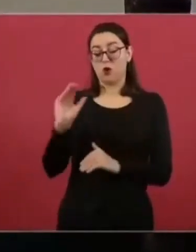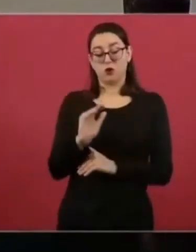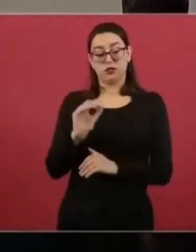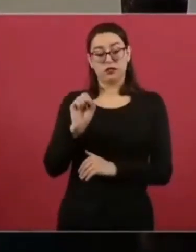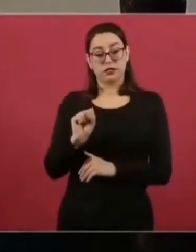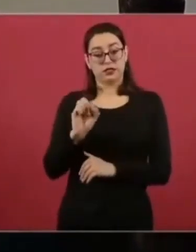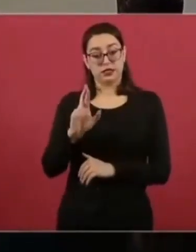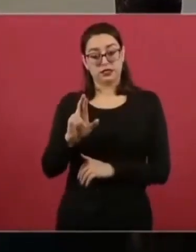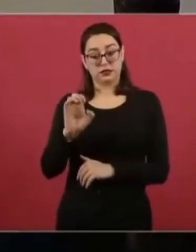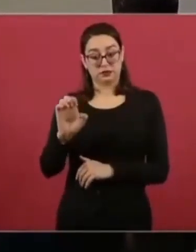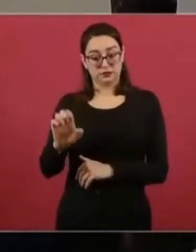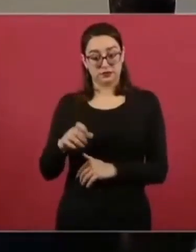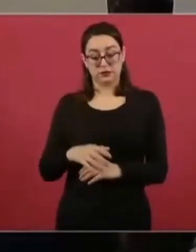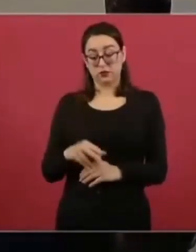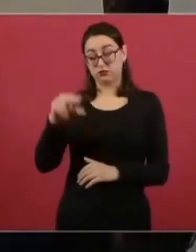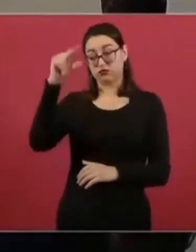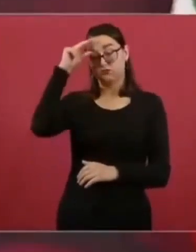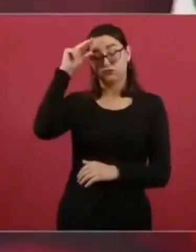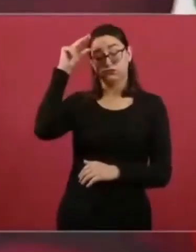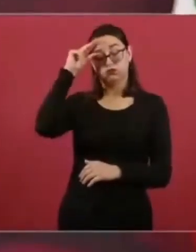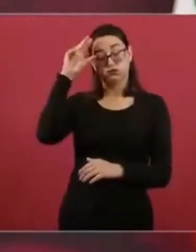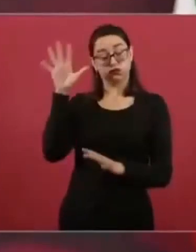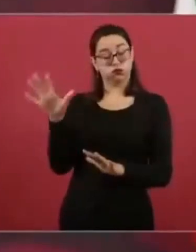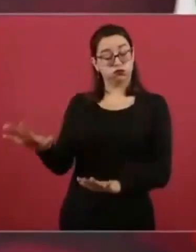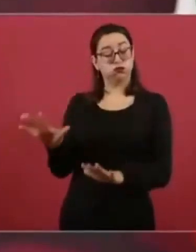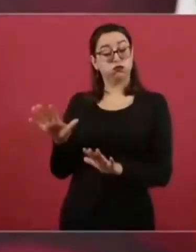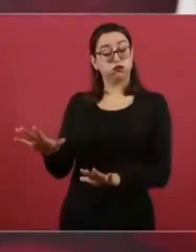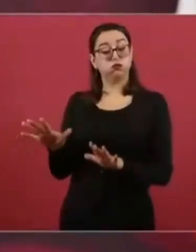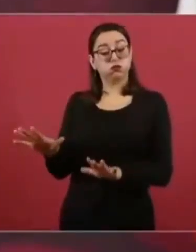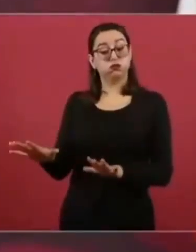Es una eminencia, ¿no? Un sabiondo.